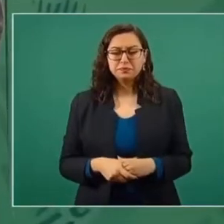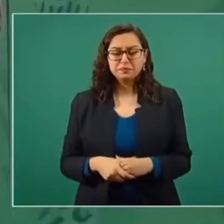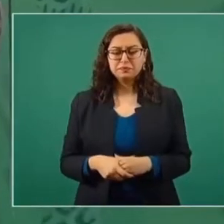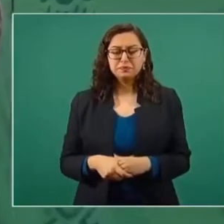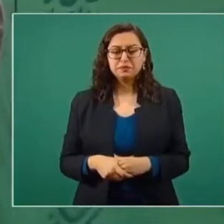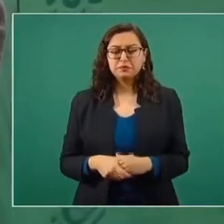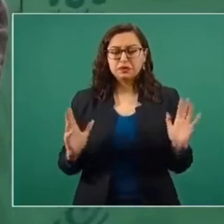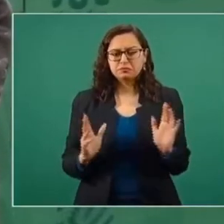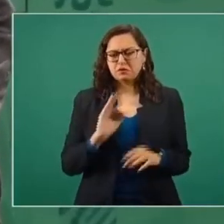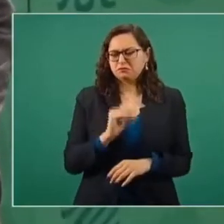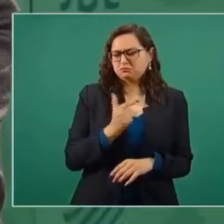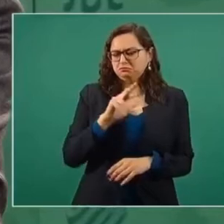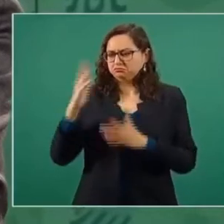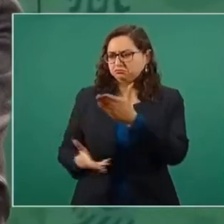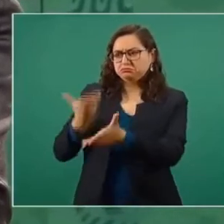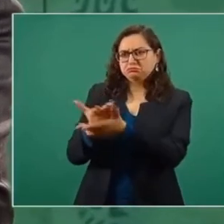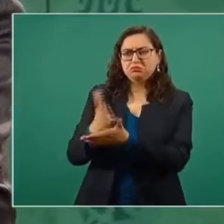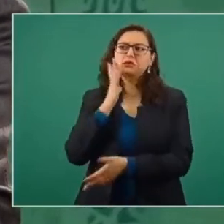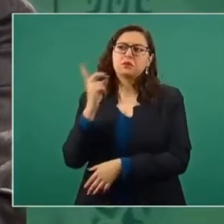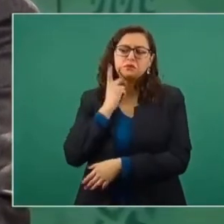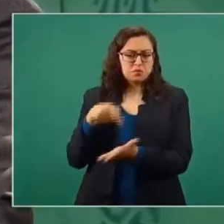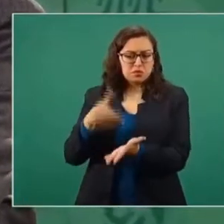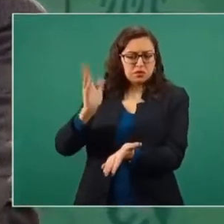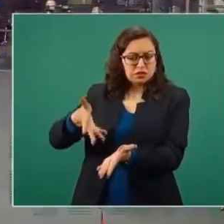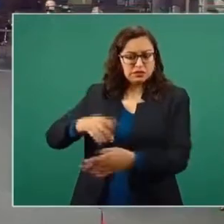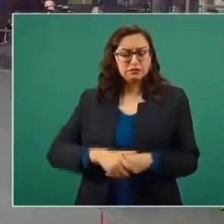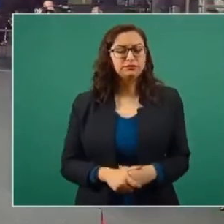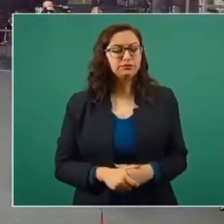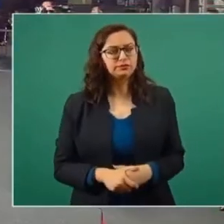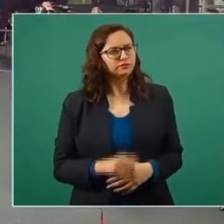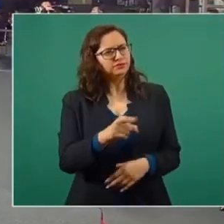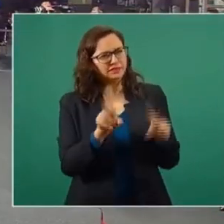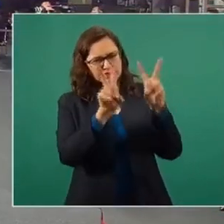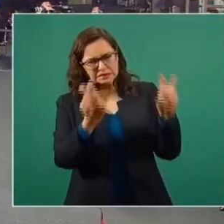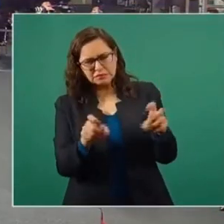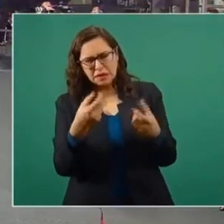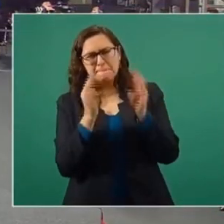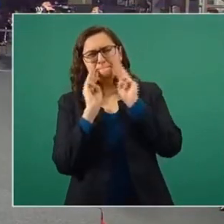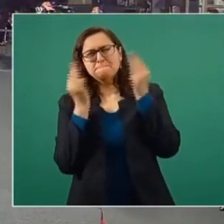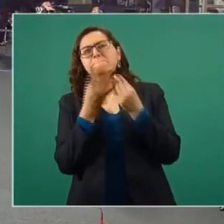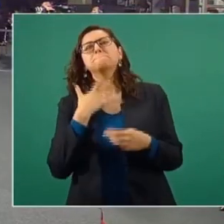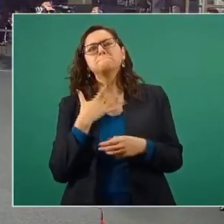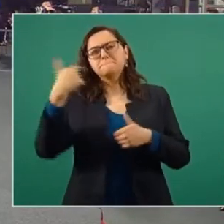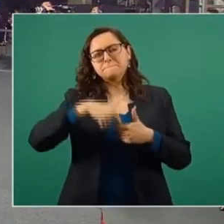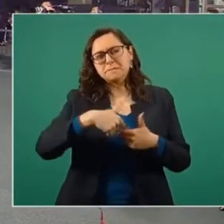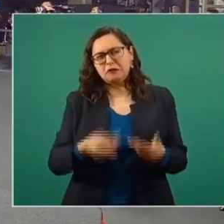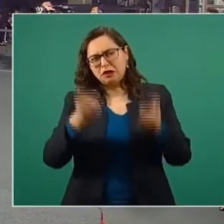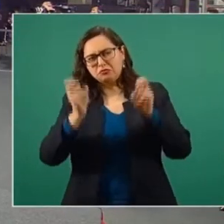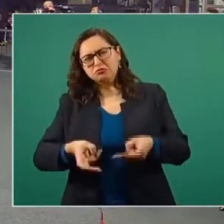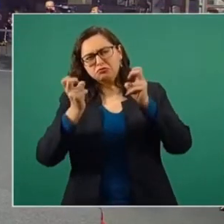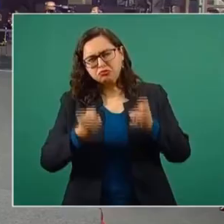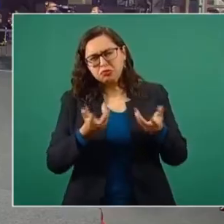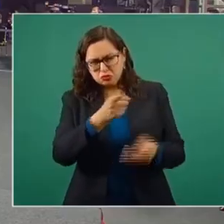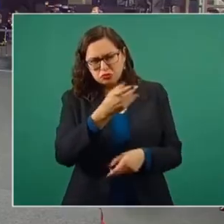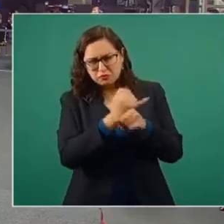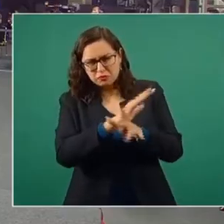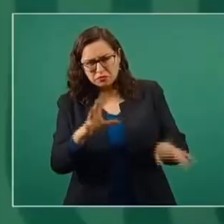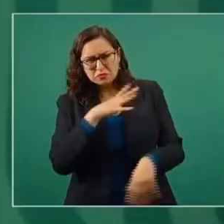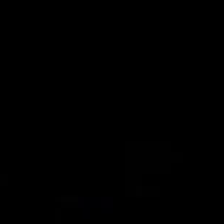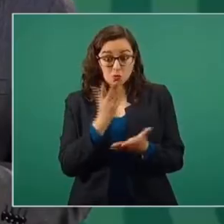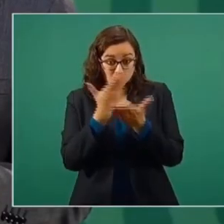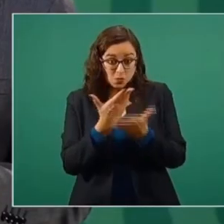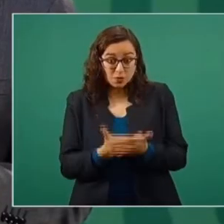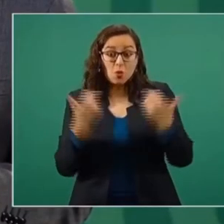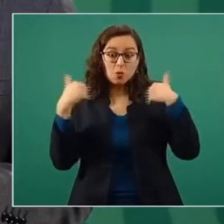que presentó la Fiscalía a la Cámara de Diputados. ¿En particular sobre esta red de contrabando de combustible tiene algún reporte? Siempre hemos estado combatiendo el